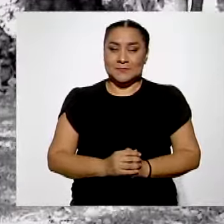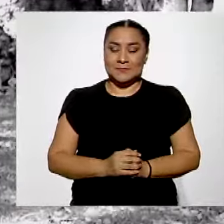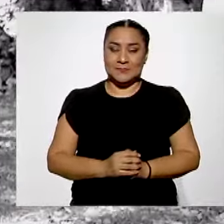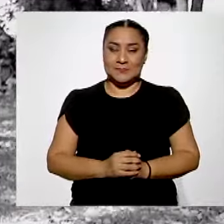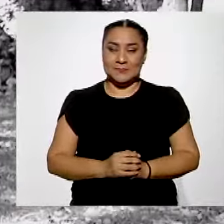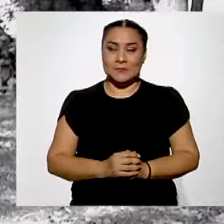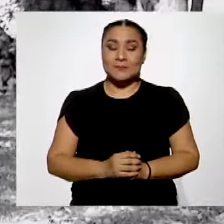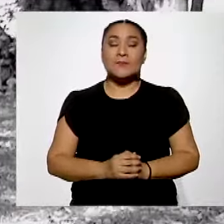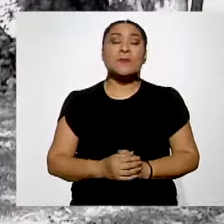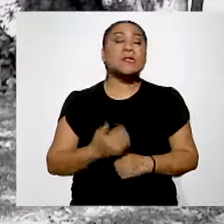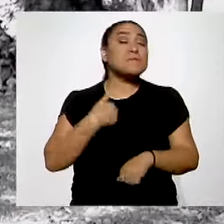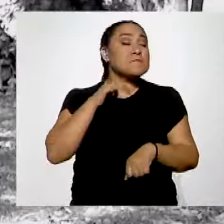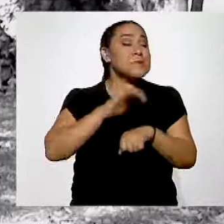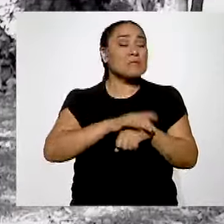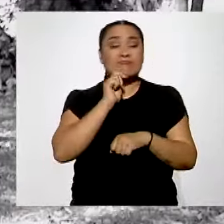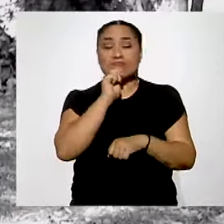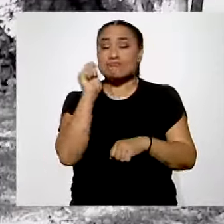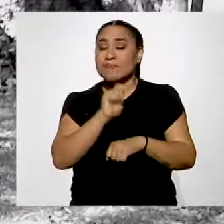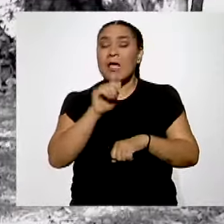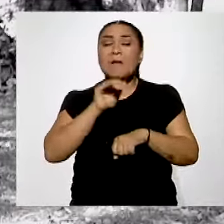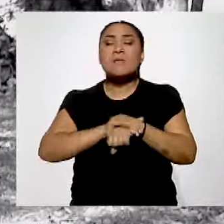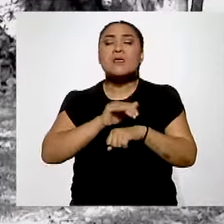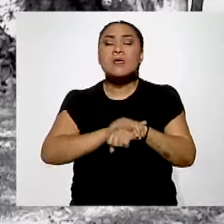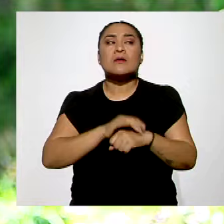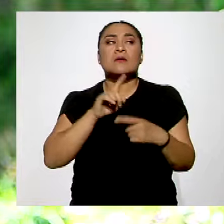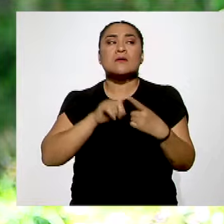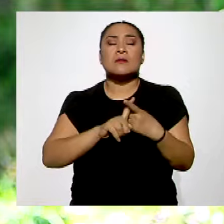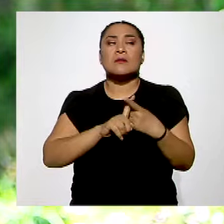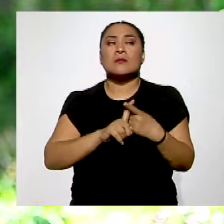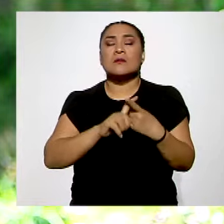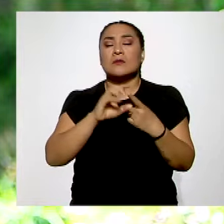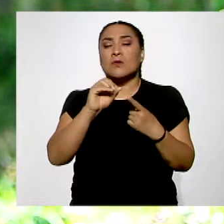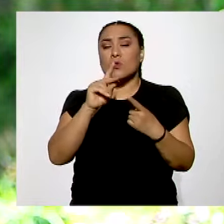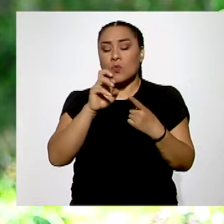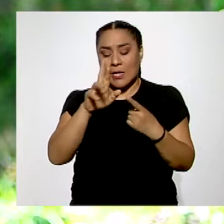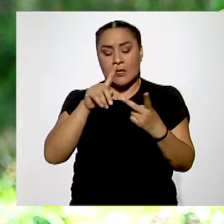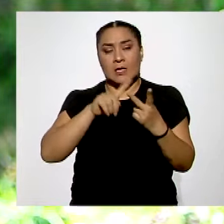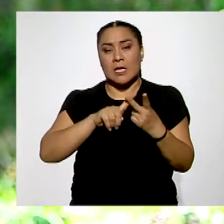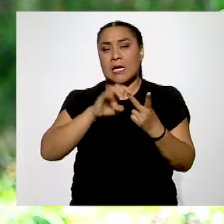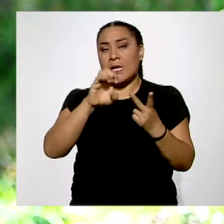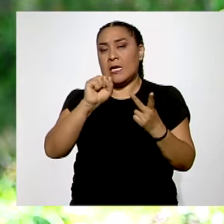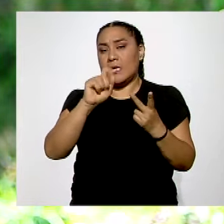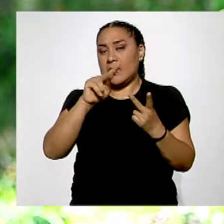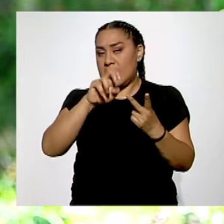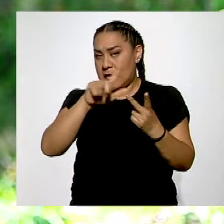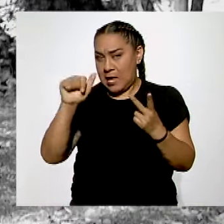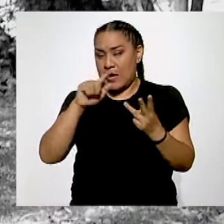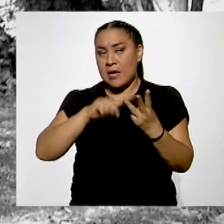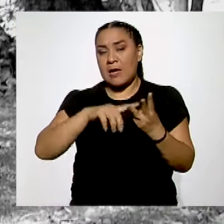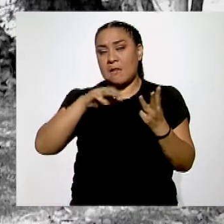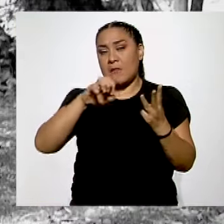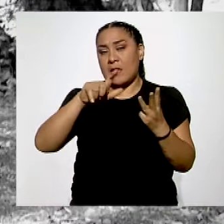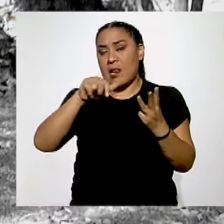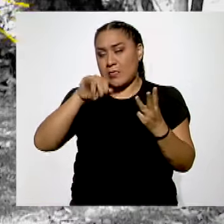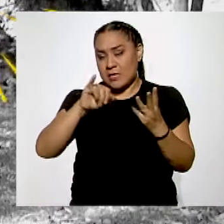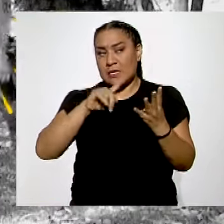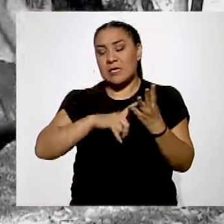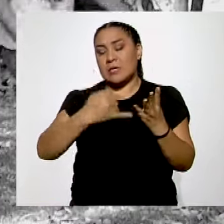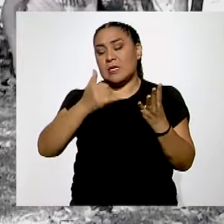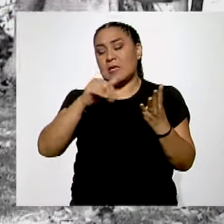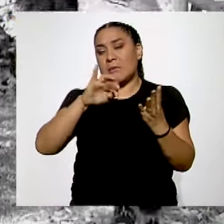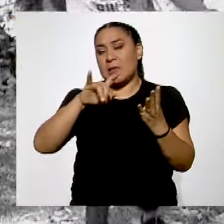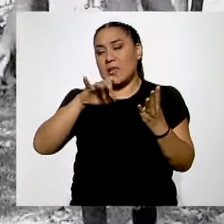Mis mejores amigos se llaman Owen, Estrella, Melanie, Yamilet